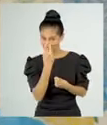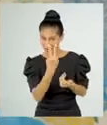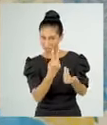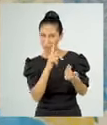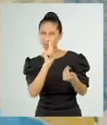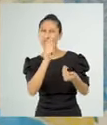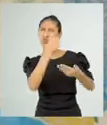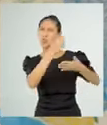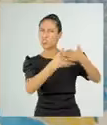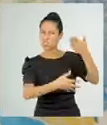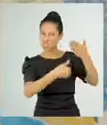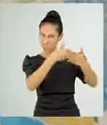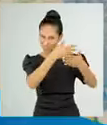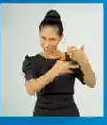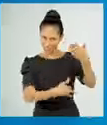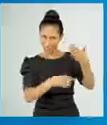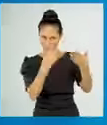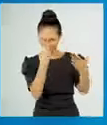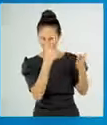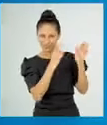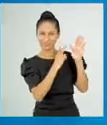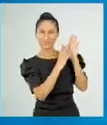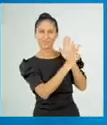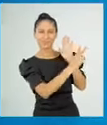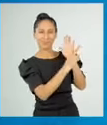a las preguntas.